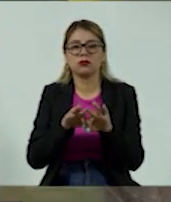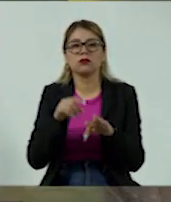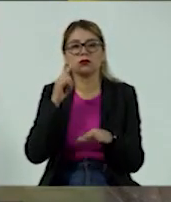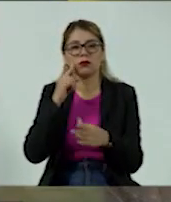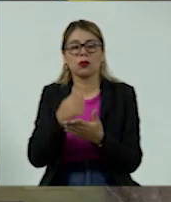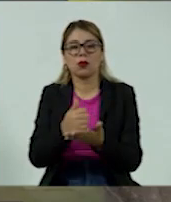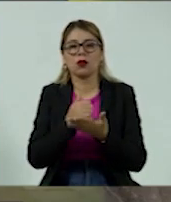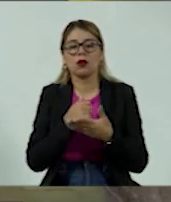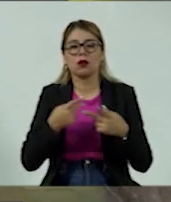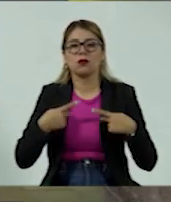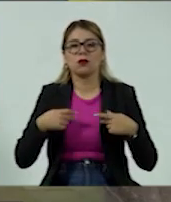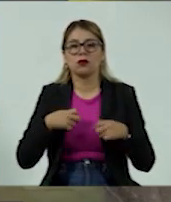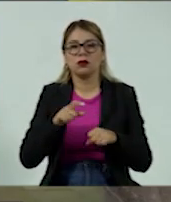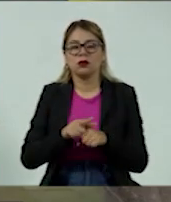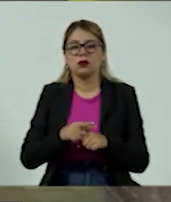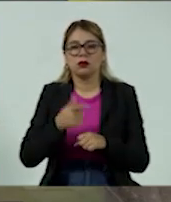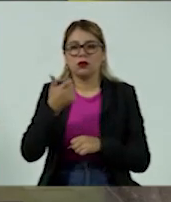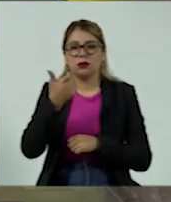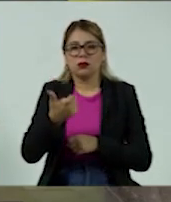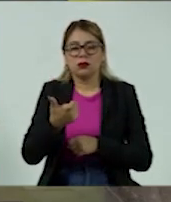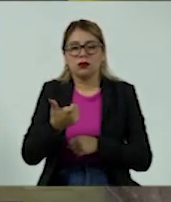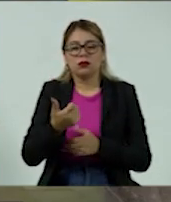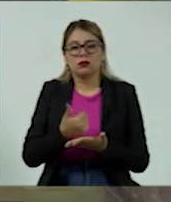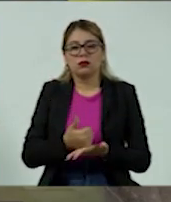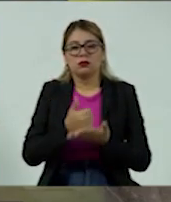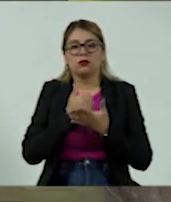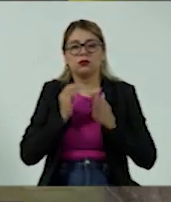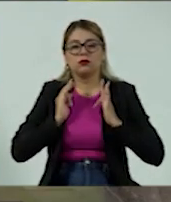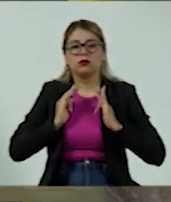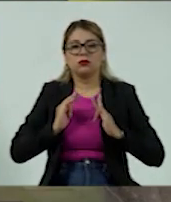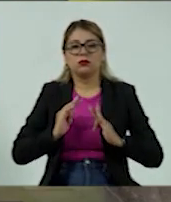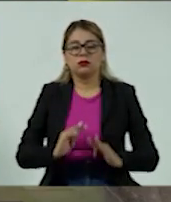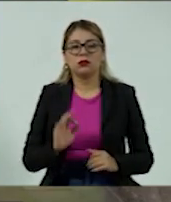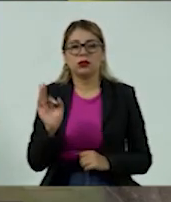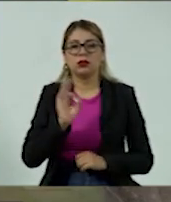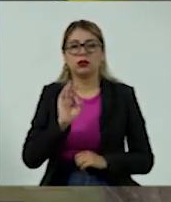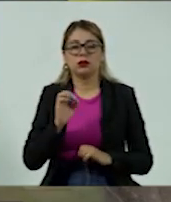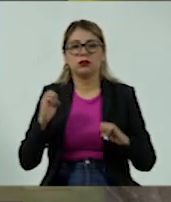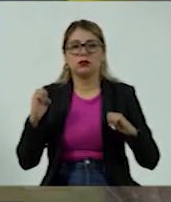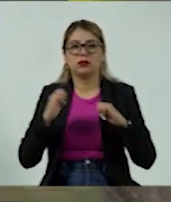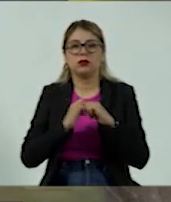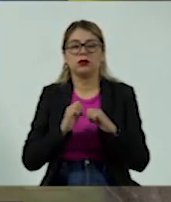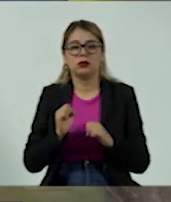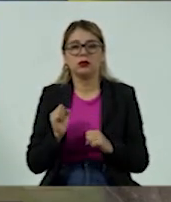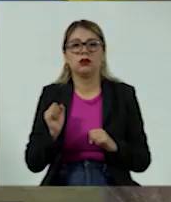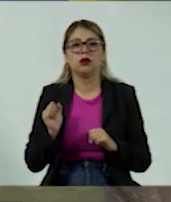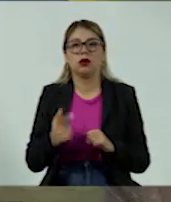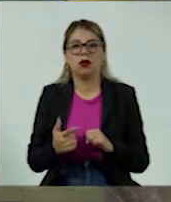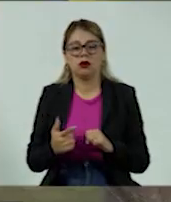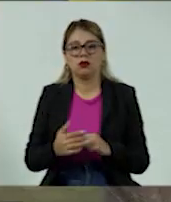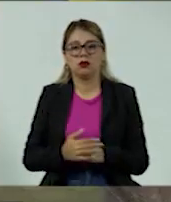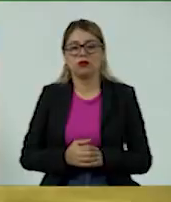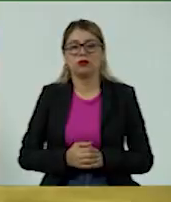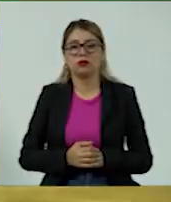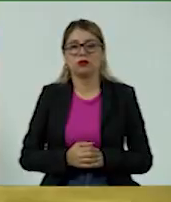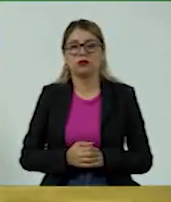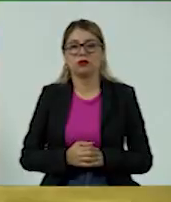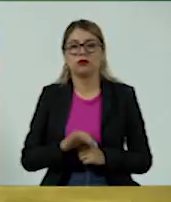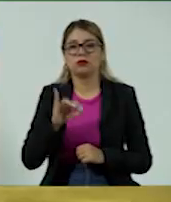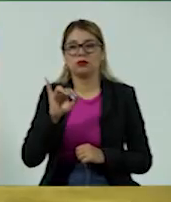personal de salud financiera que te permite tener tranquilidad en momentos de, pues digamos, de alguna contingencia. Sí.